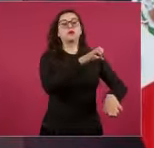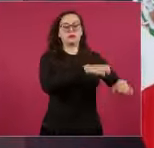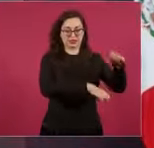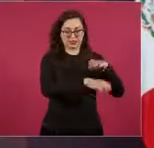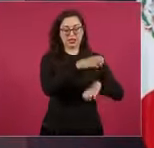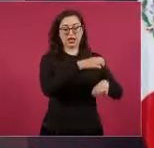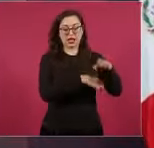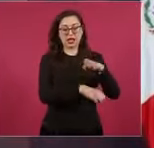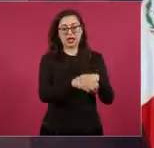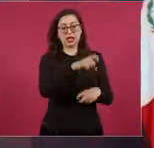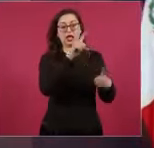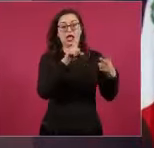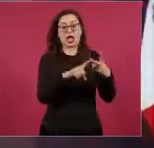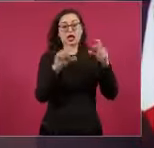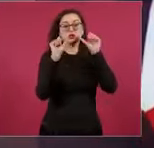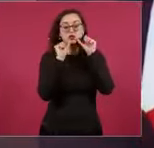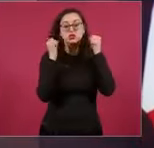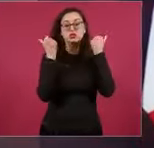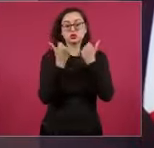la asociación…